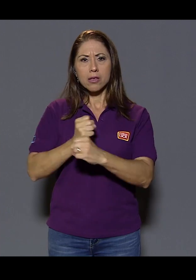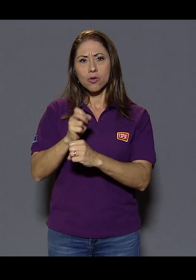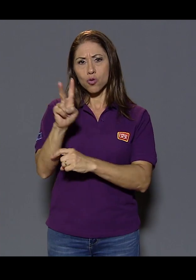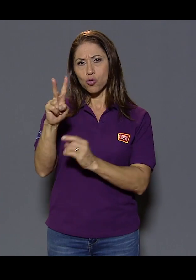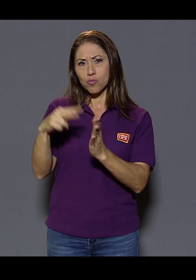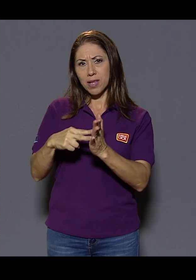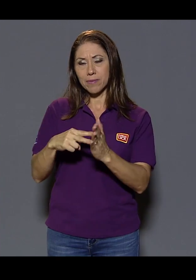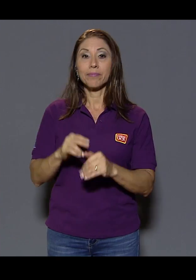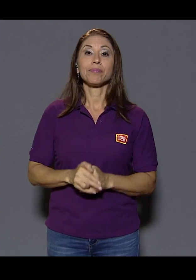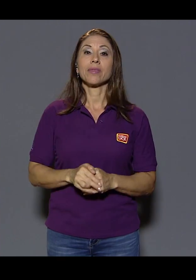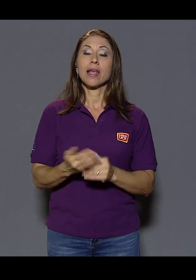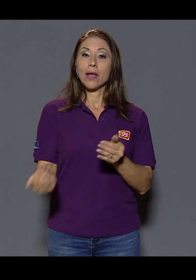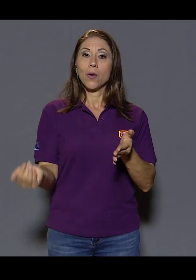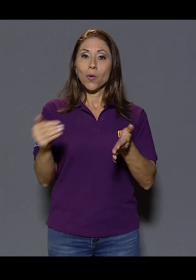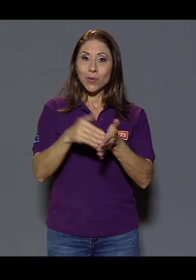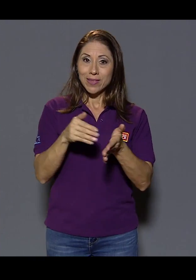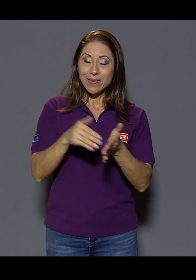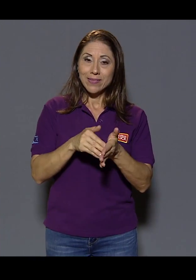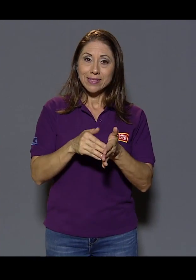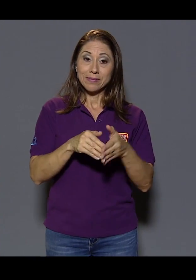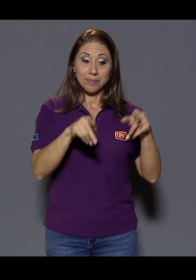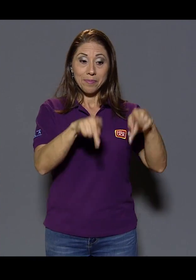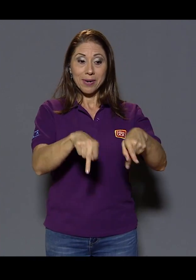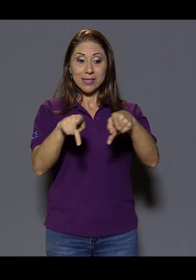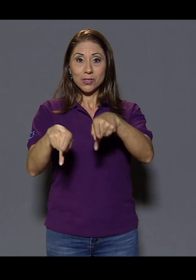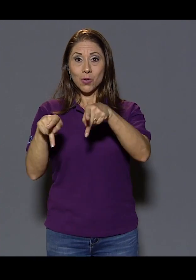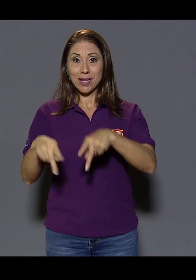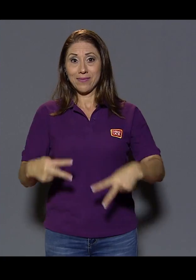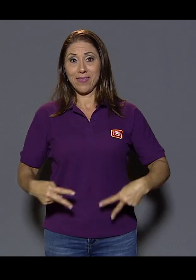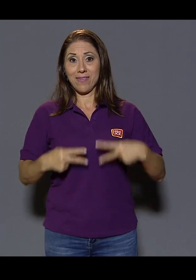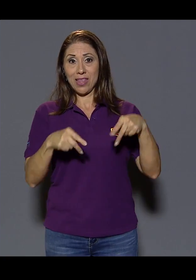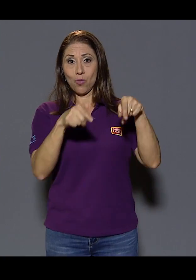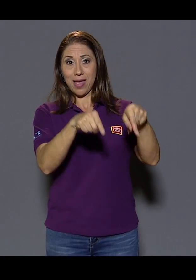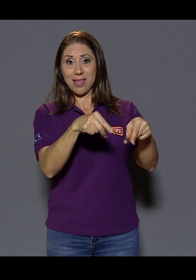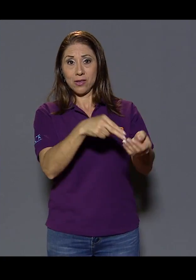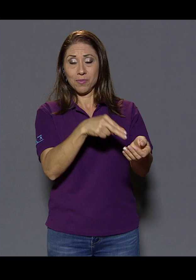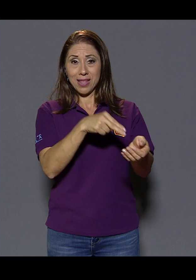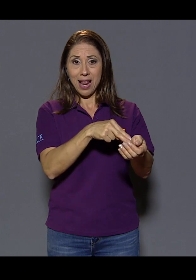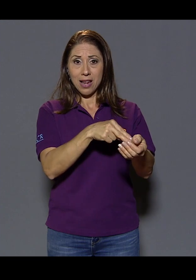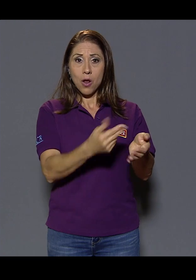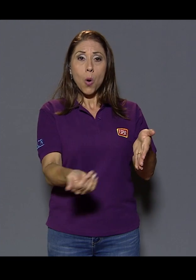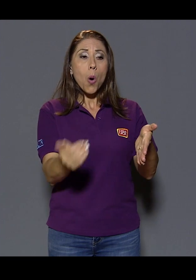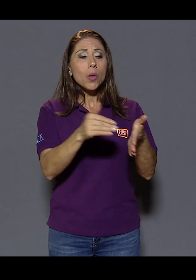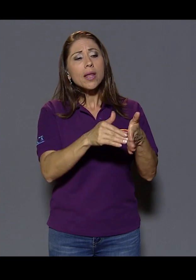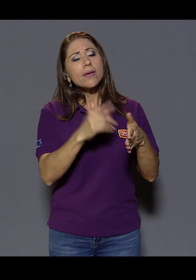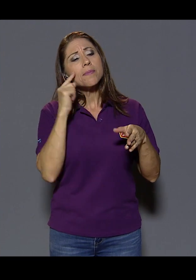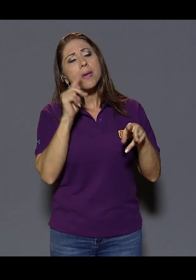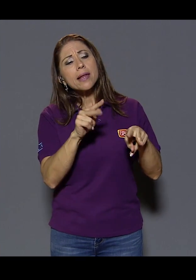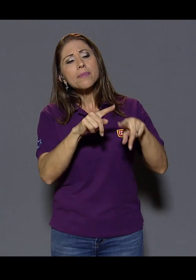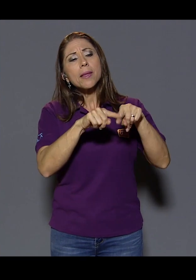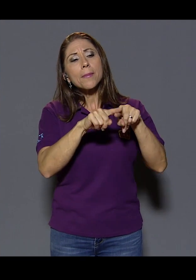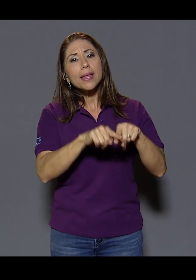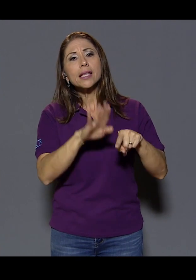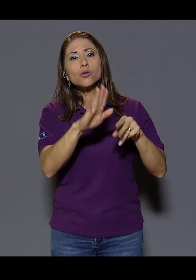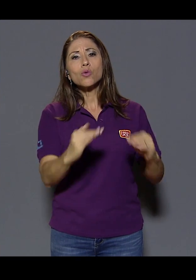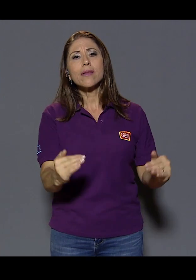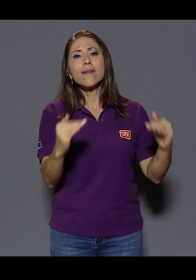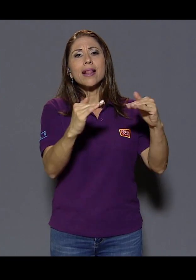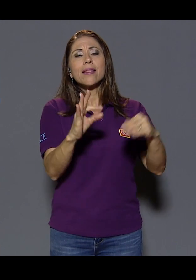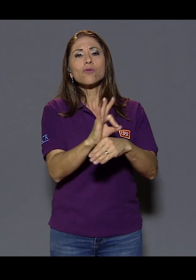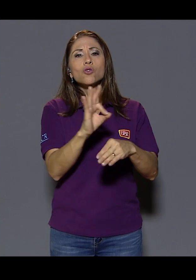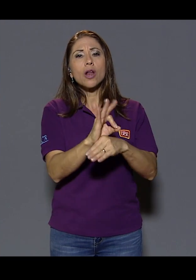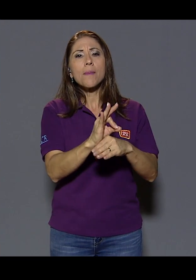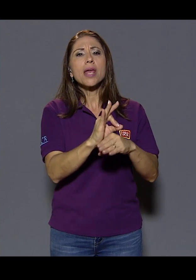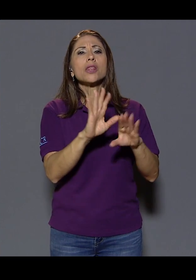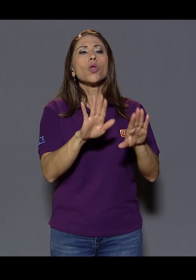se volvieron a organizar las personas que estaban viviendo ahí de acuerdo a su nivel de funcionamiento.